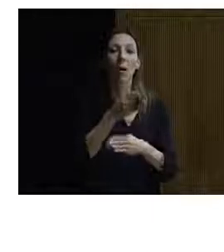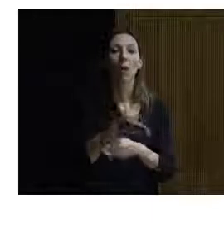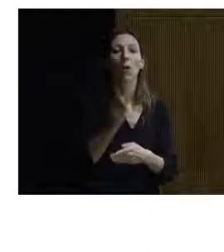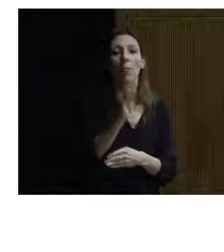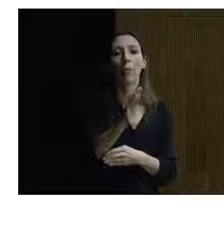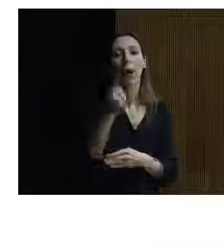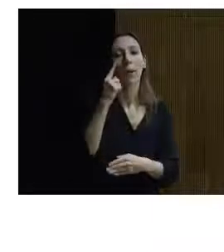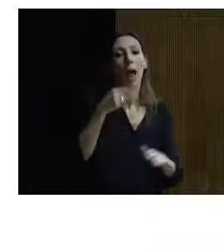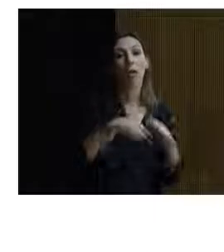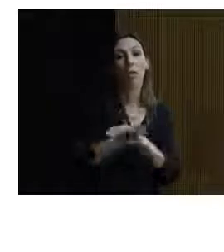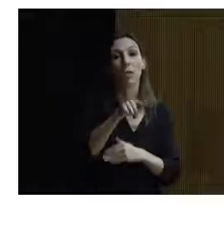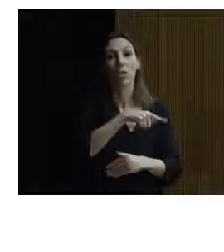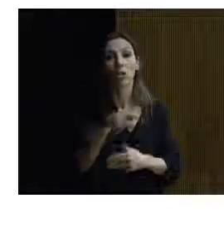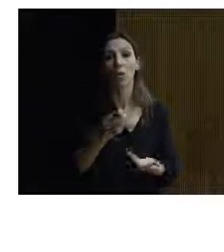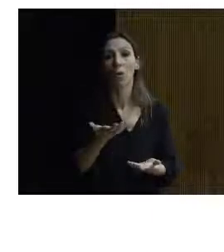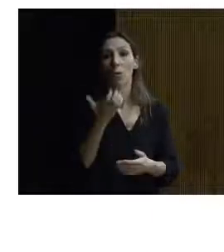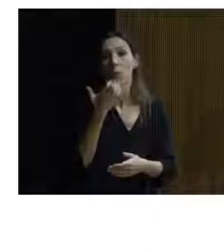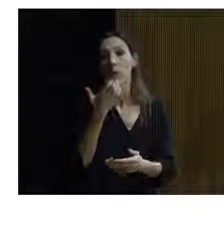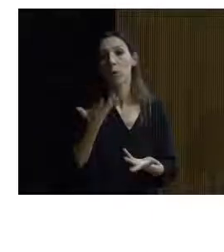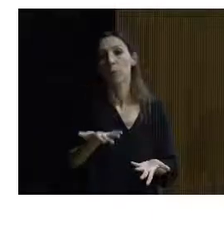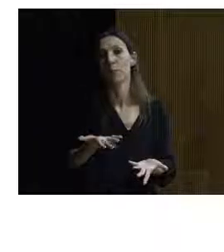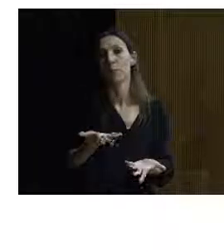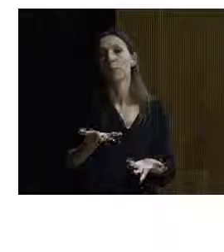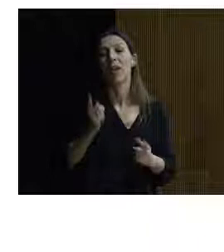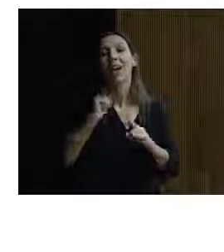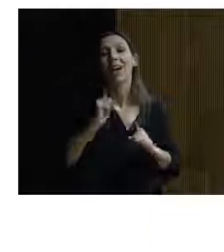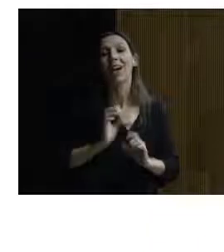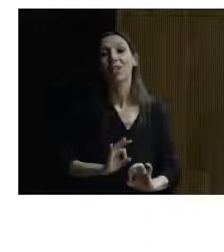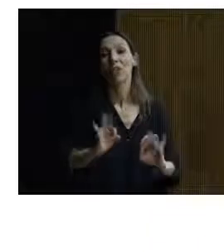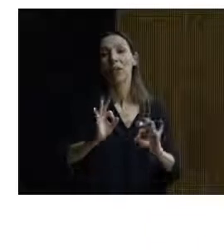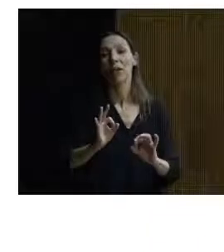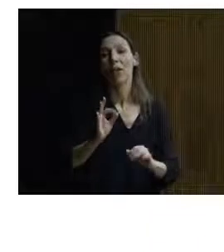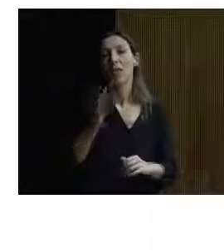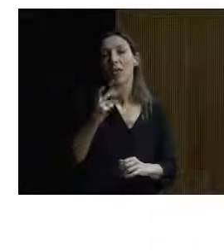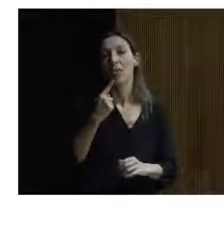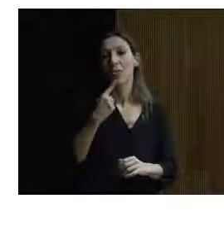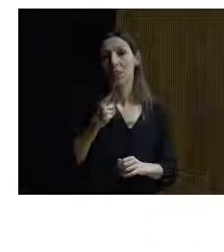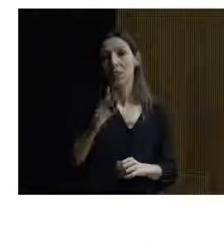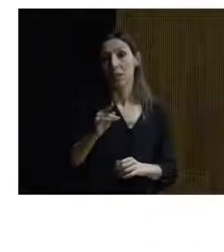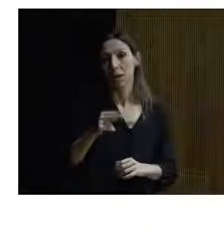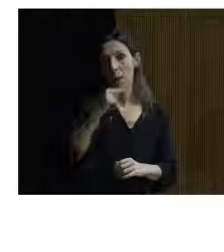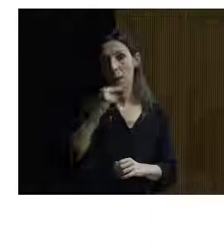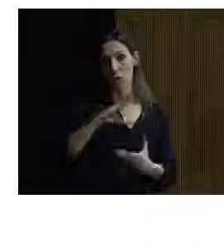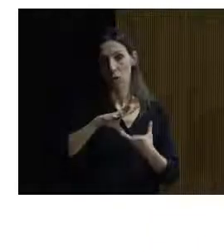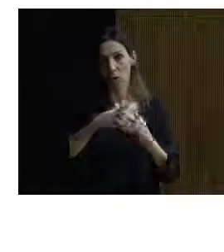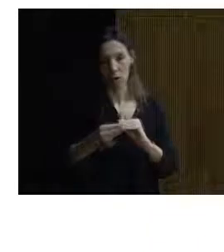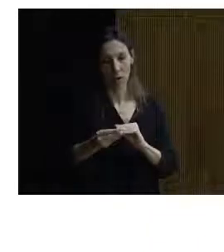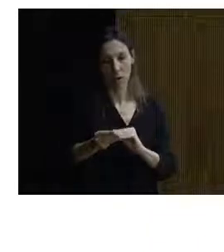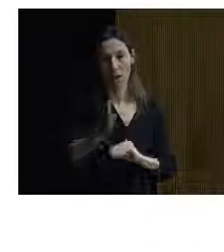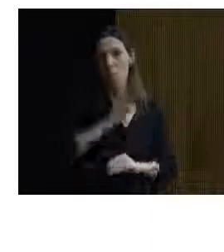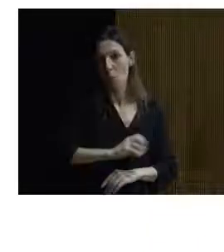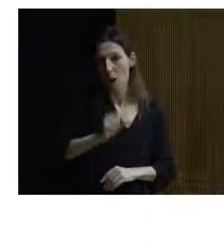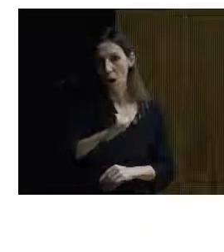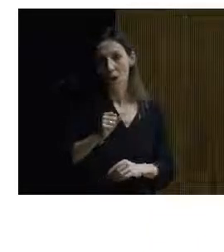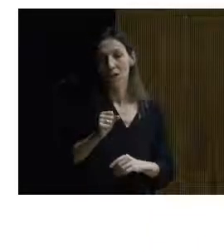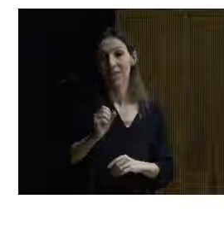o no. Tenemos un caso particular de un sexto 30 que nos dijo que sí, que tenía un baño adaptado, que lo había adaptado de forma maravillosa. Nos envió incluso